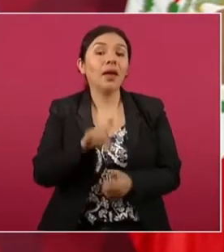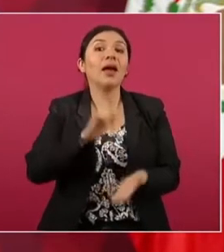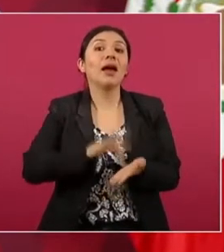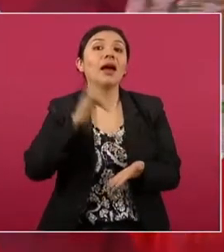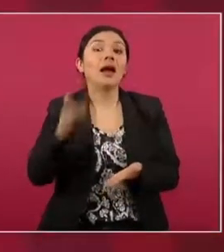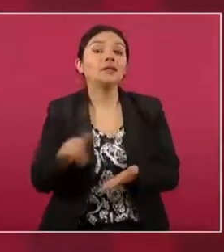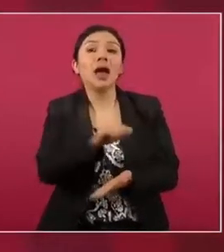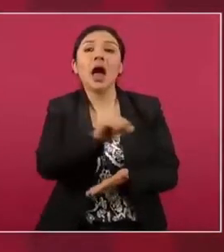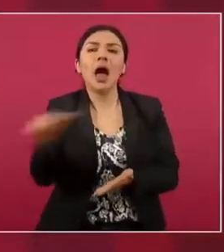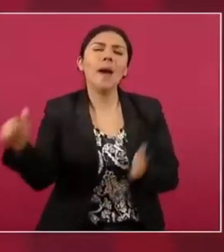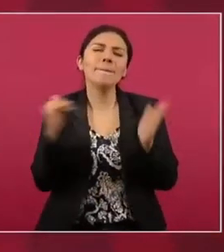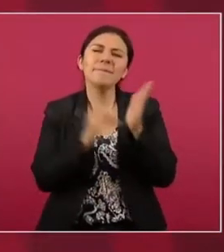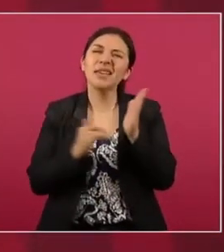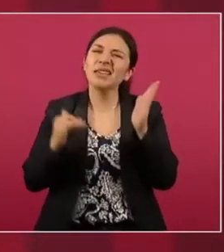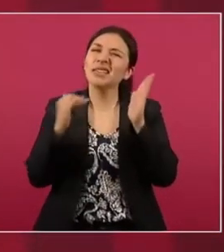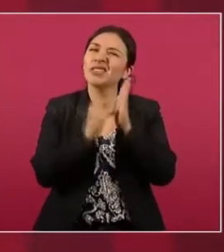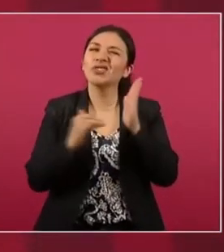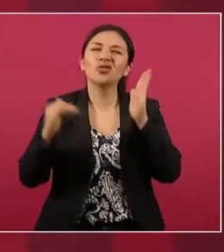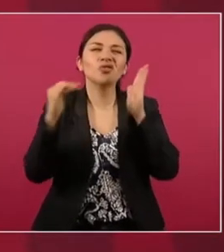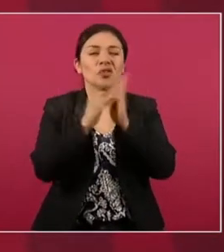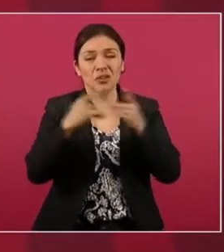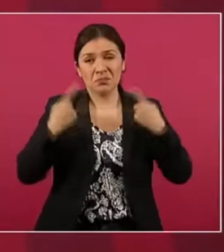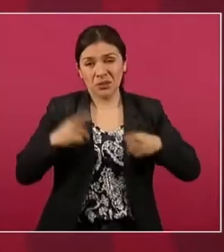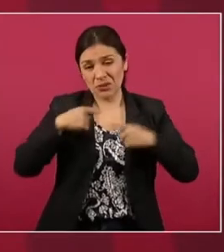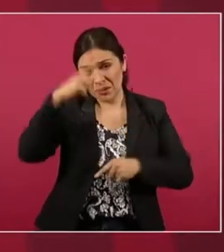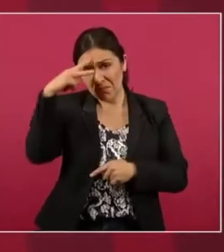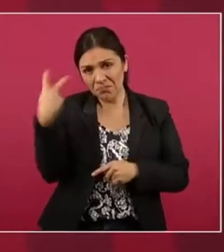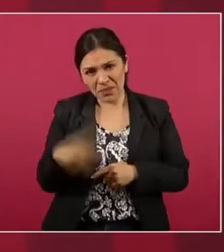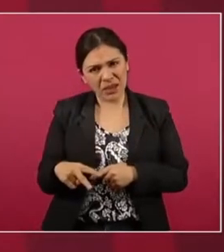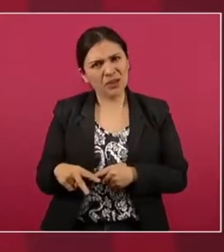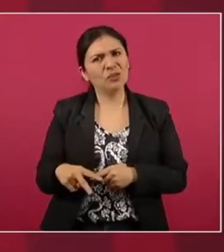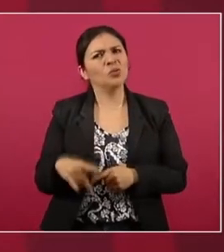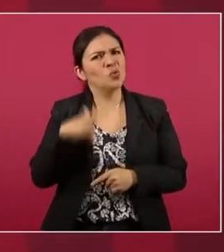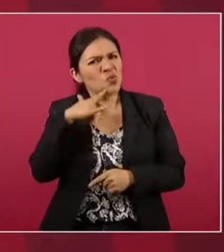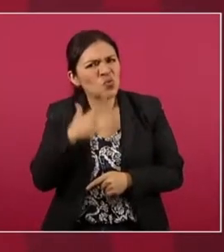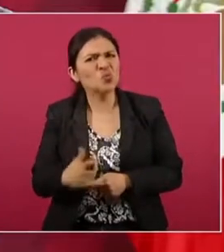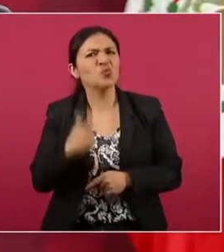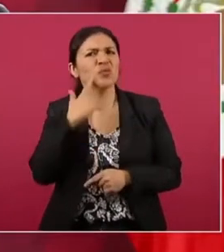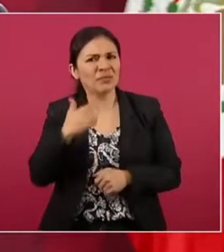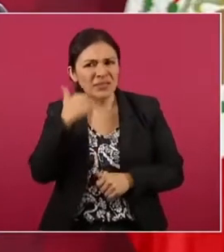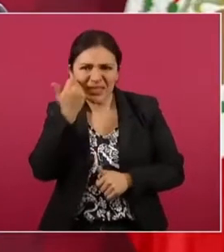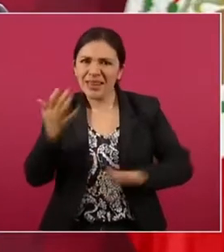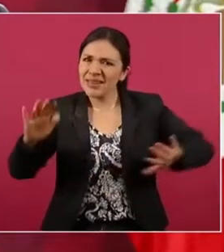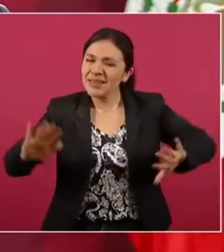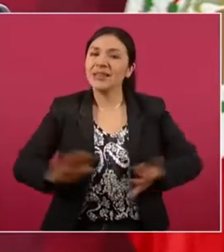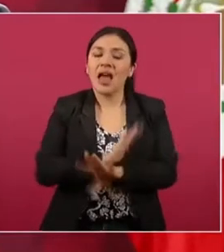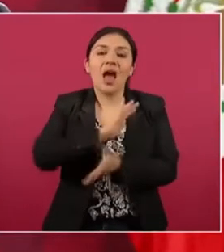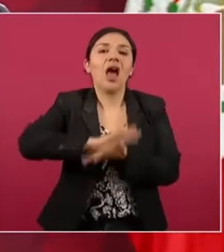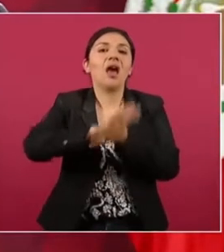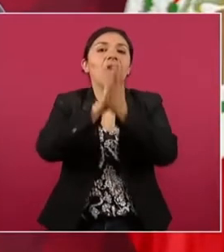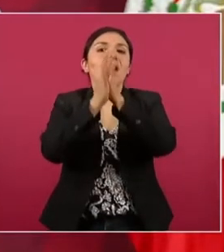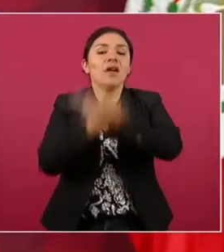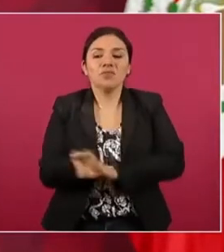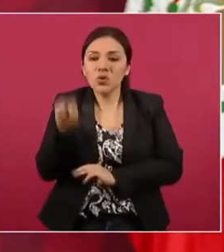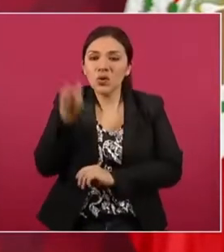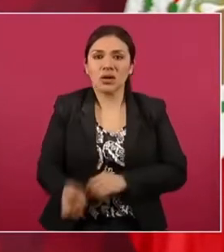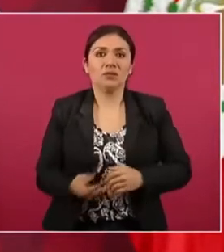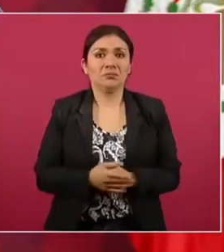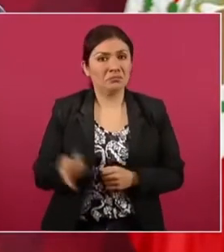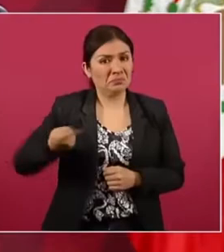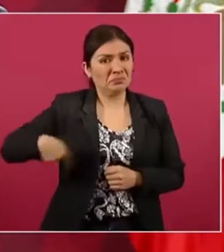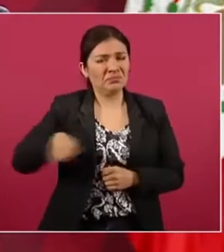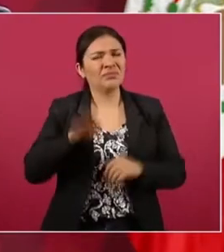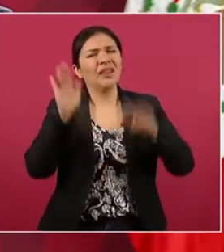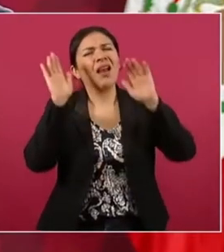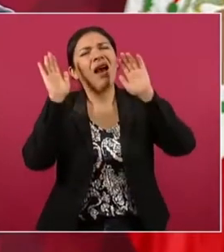millones de mexicanos que luchamos por esa transformación, que no nos dimos por vencidos.